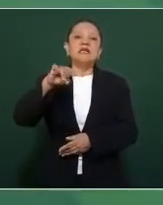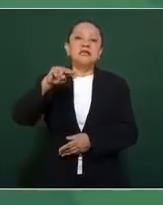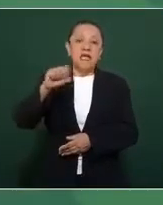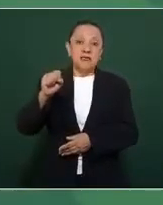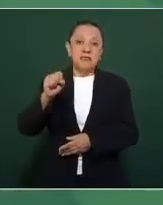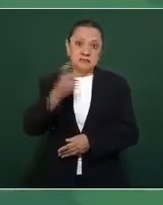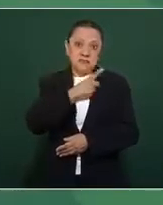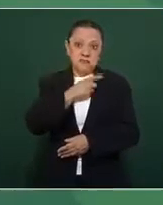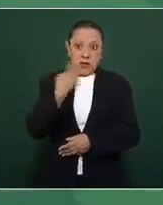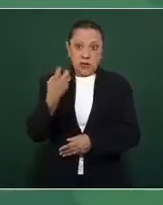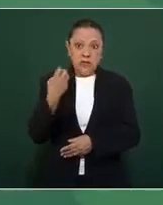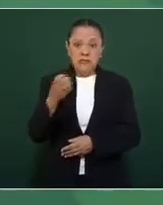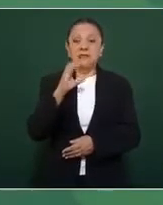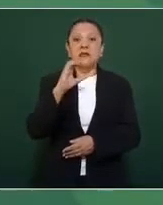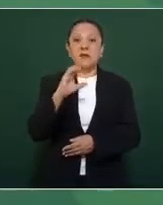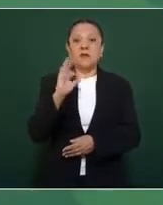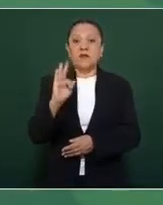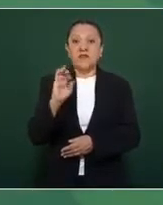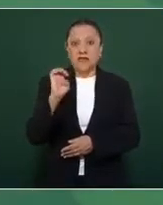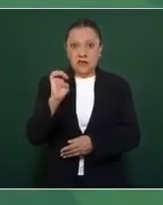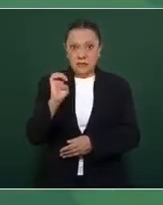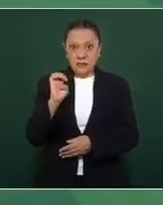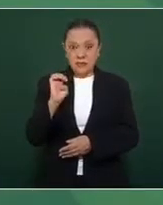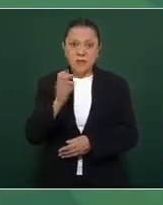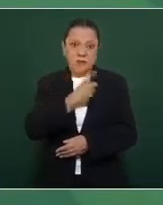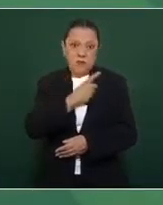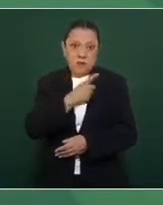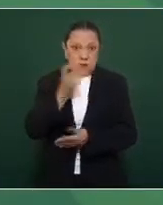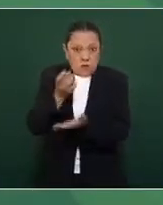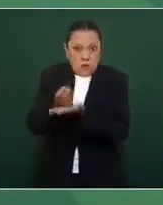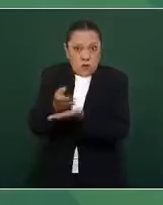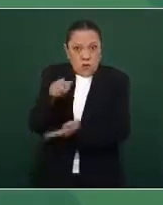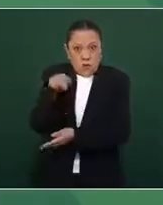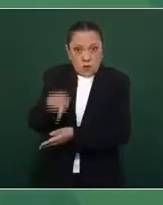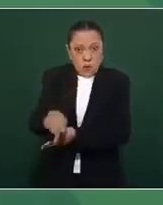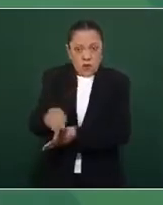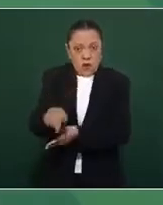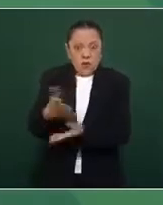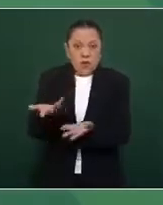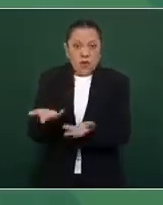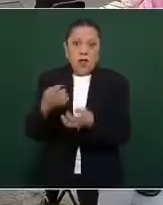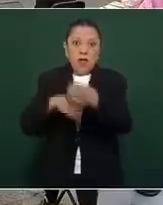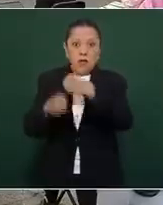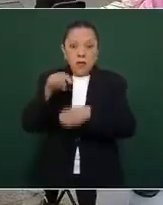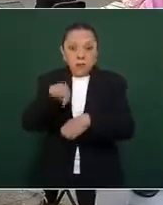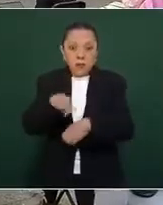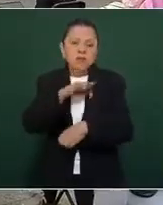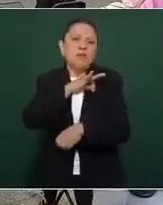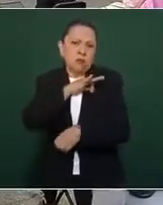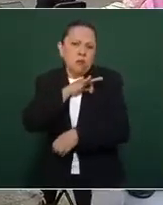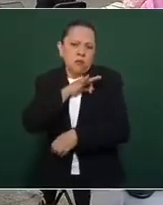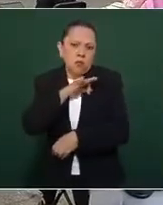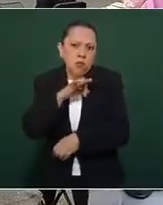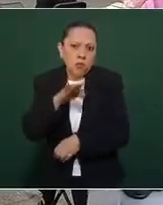podía transmitir